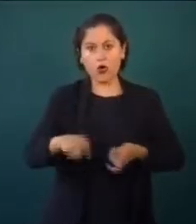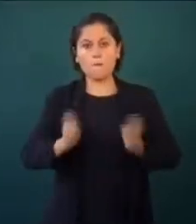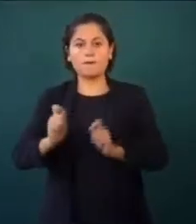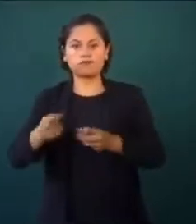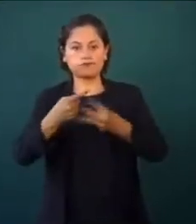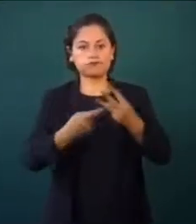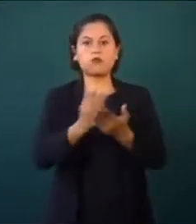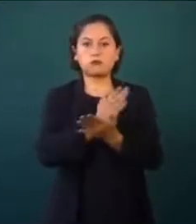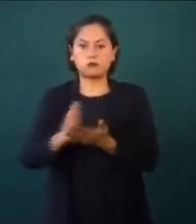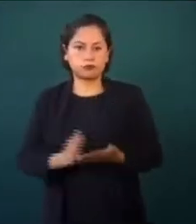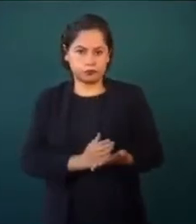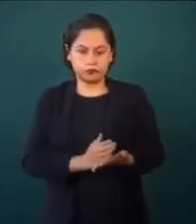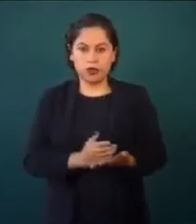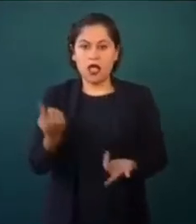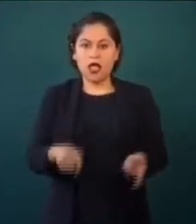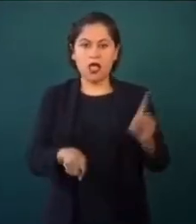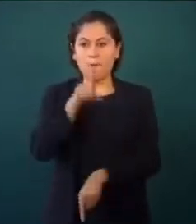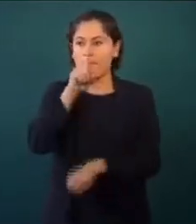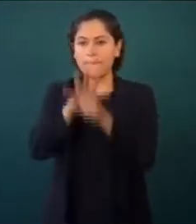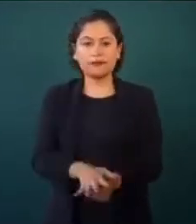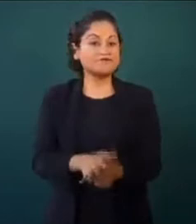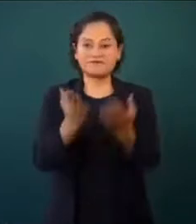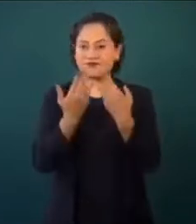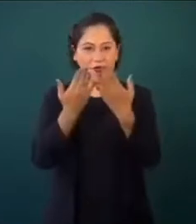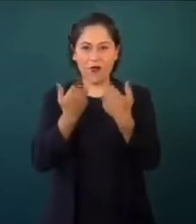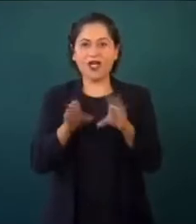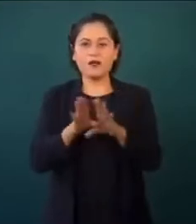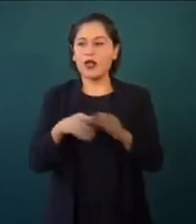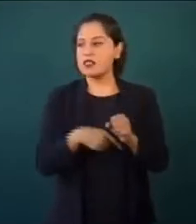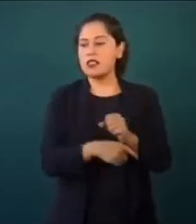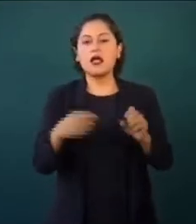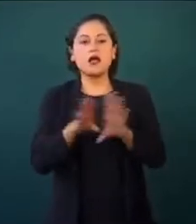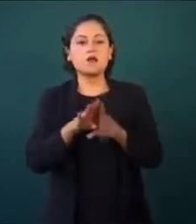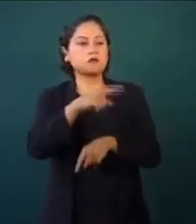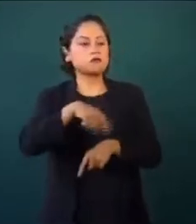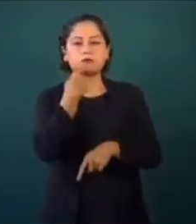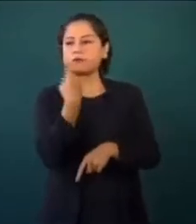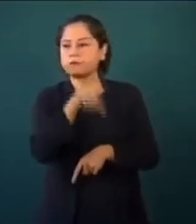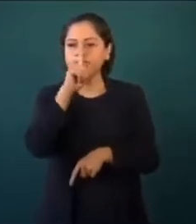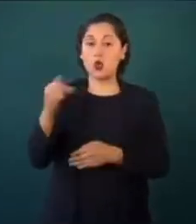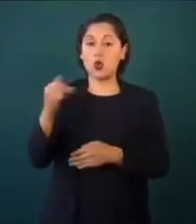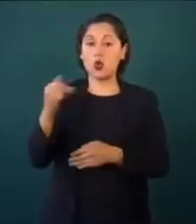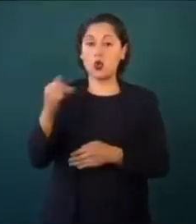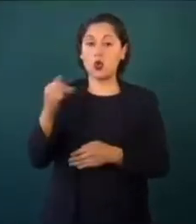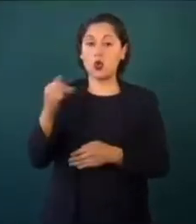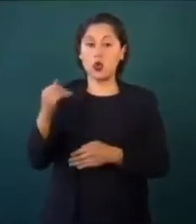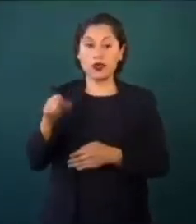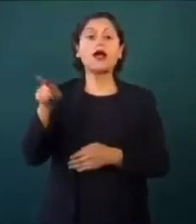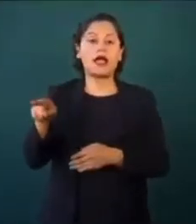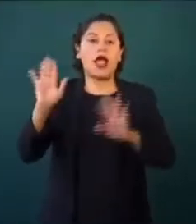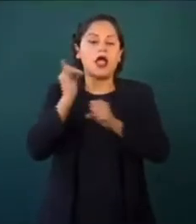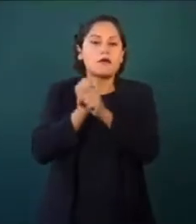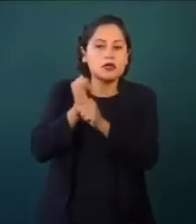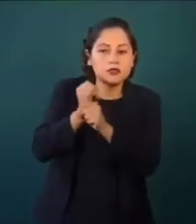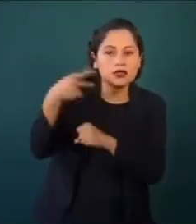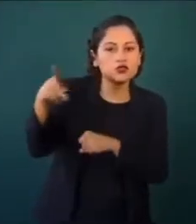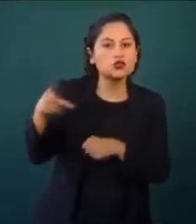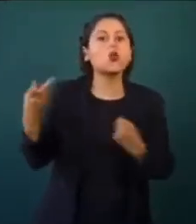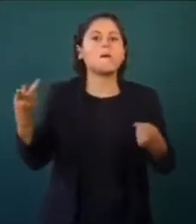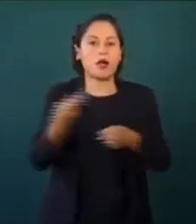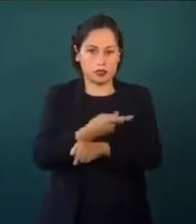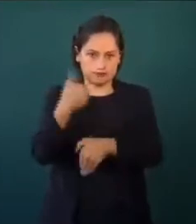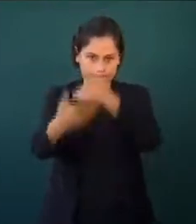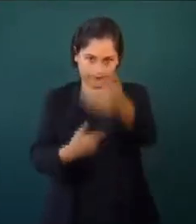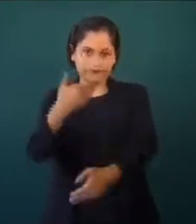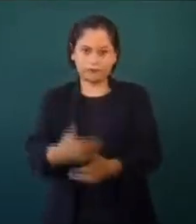represión a los opositores. No se fabrican delitos. No hay consigna en contra de nadie. Y además, para